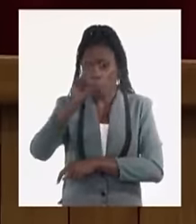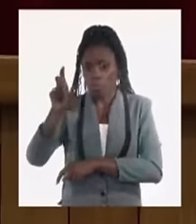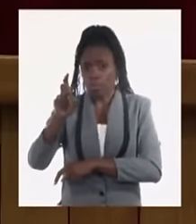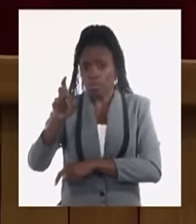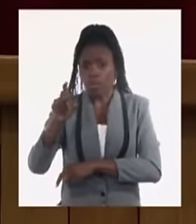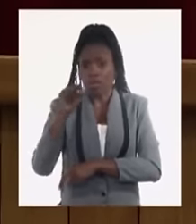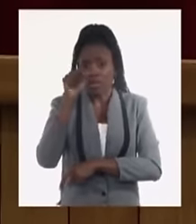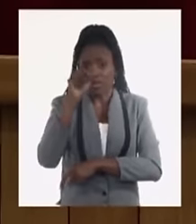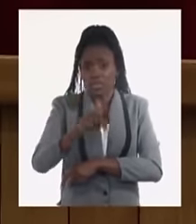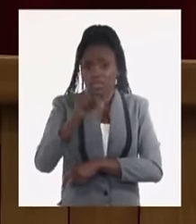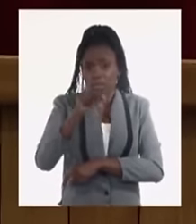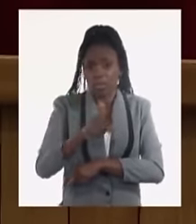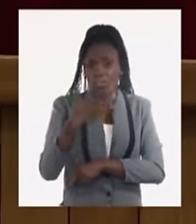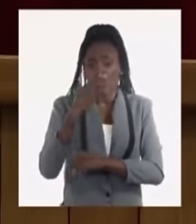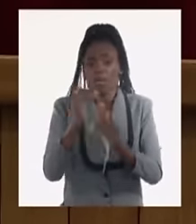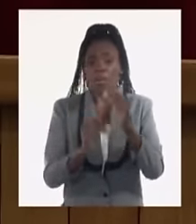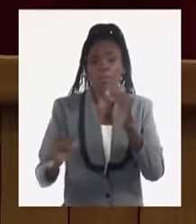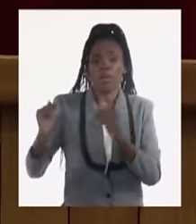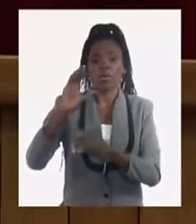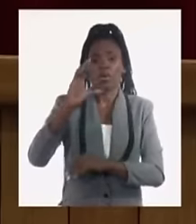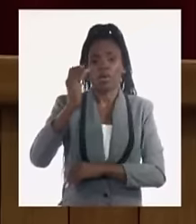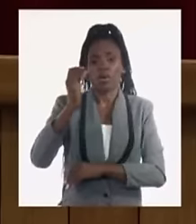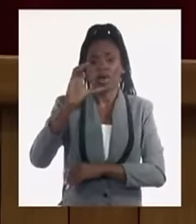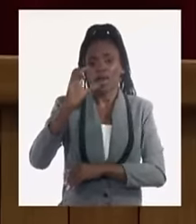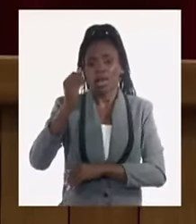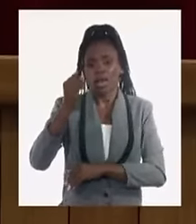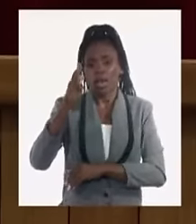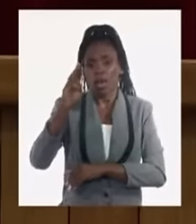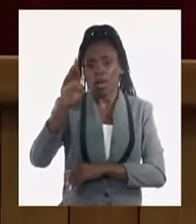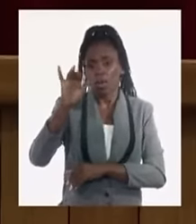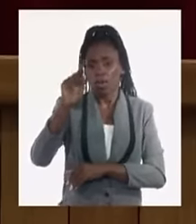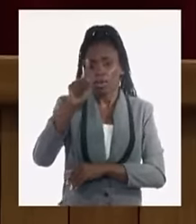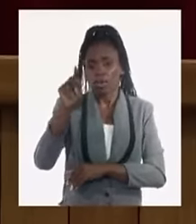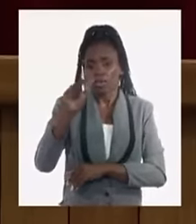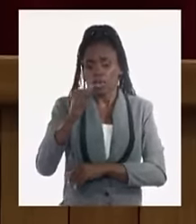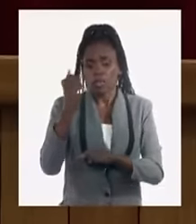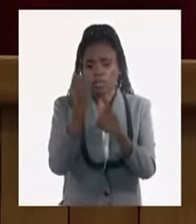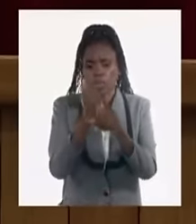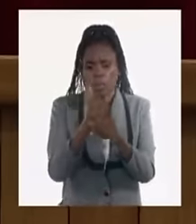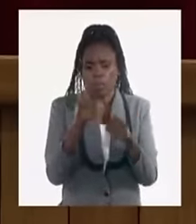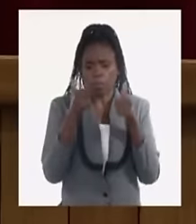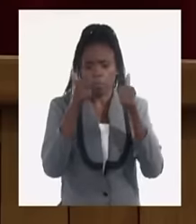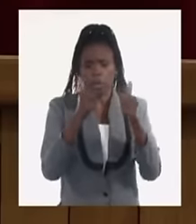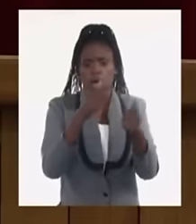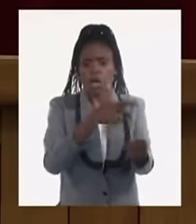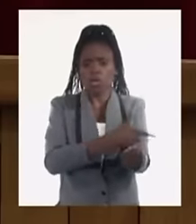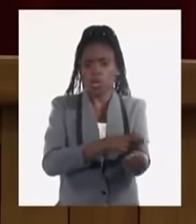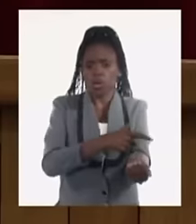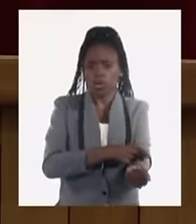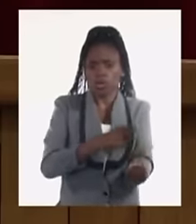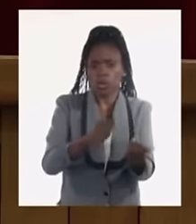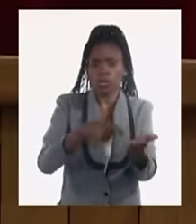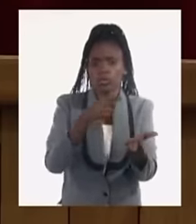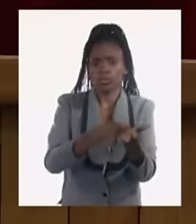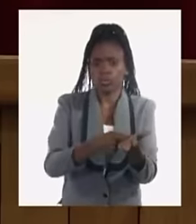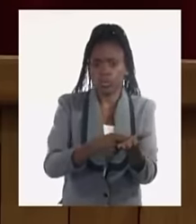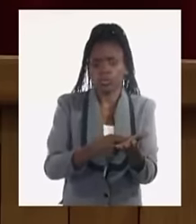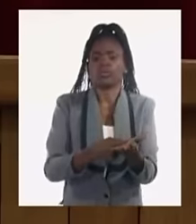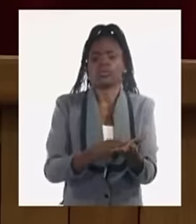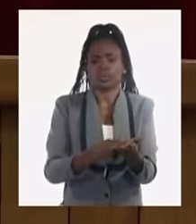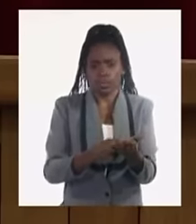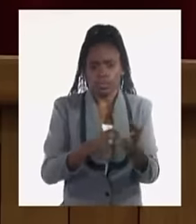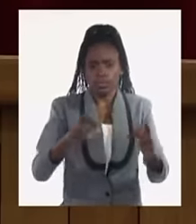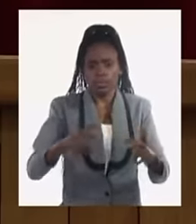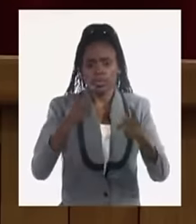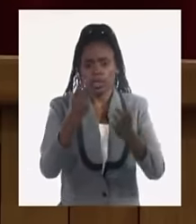conducción del viceprimer ministro Cabrisa han hecho un trabajo magnífico y se han logrado con donaciones de deuda y aplazar y renegociar